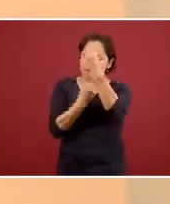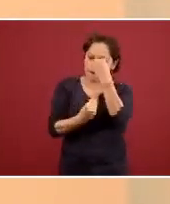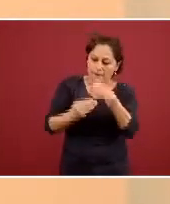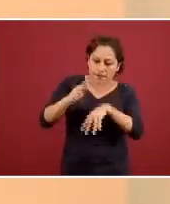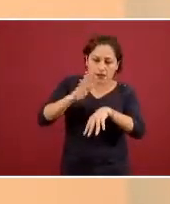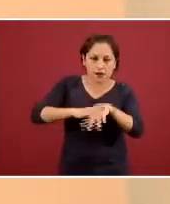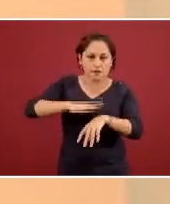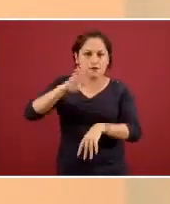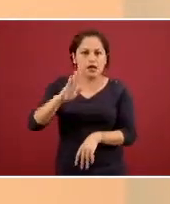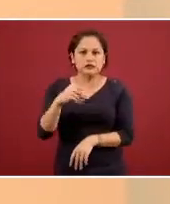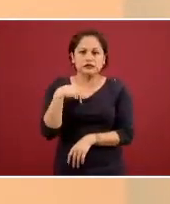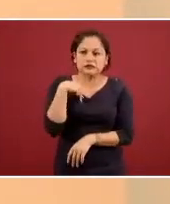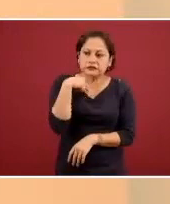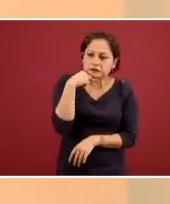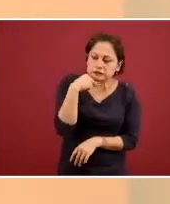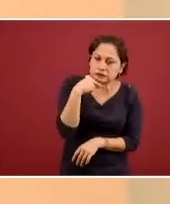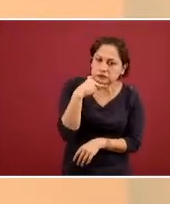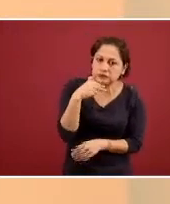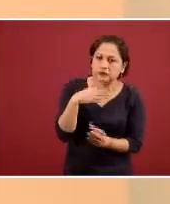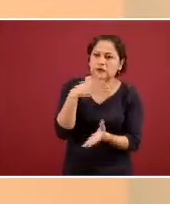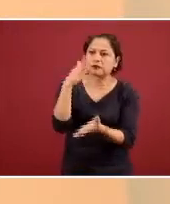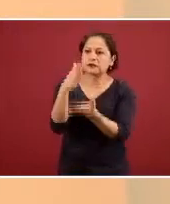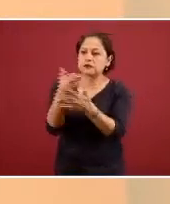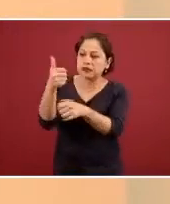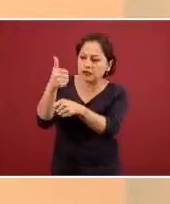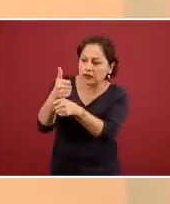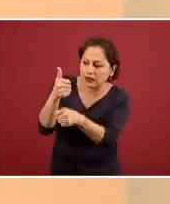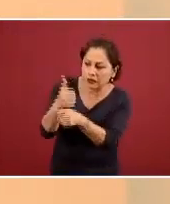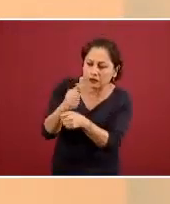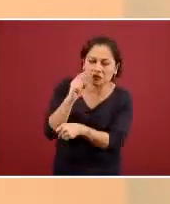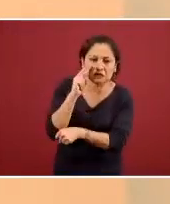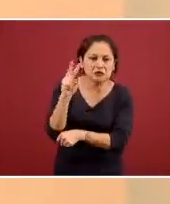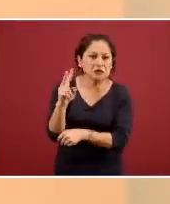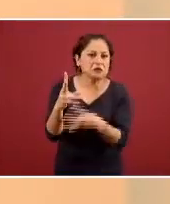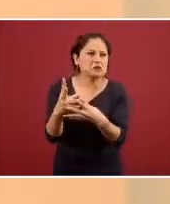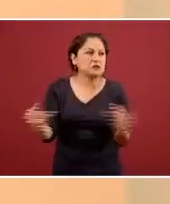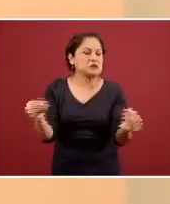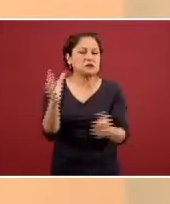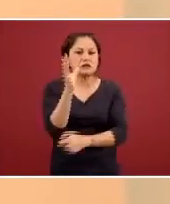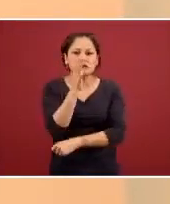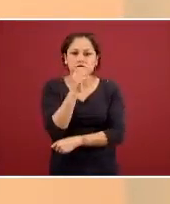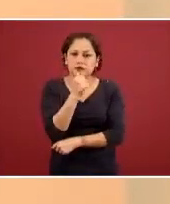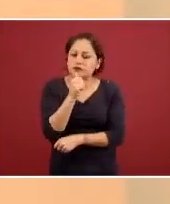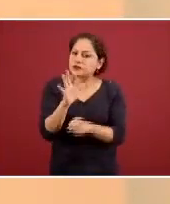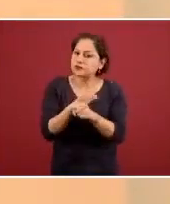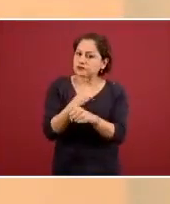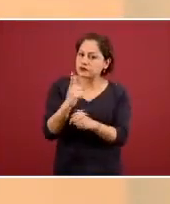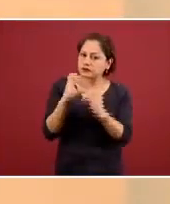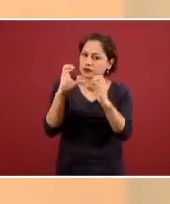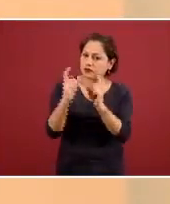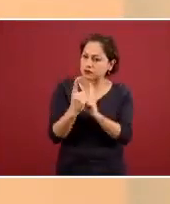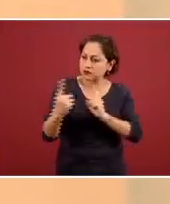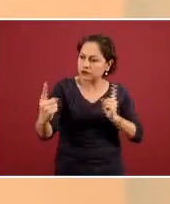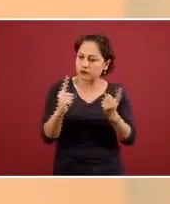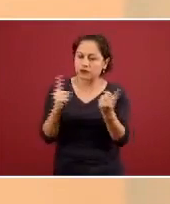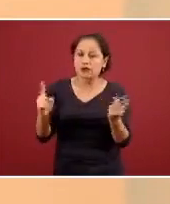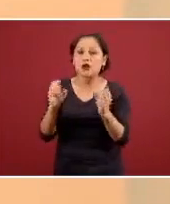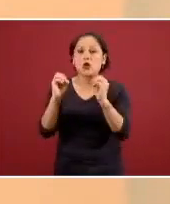ver a los abuelos a los tíos que nos da miedo salir a la calle comprar